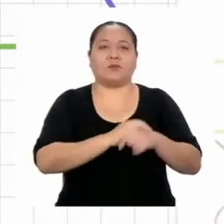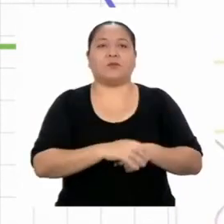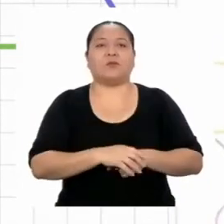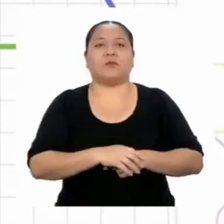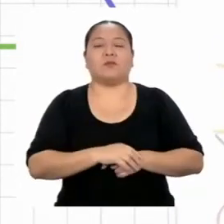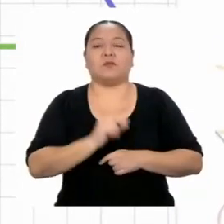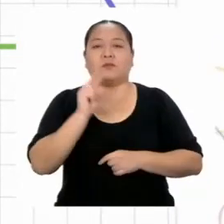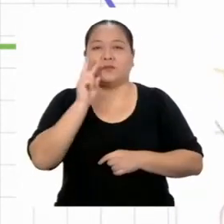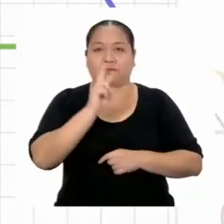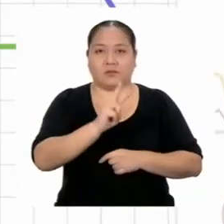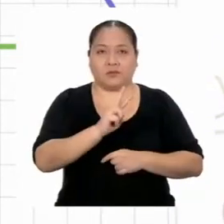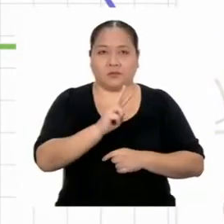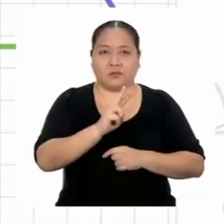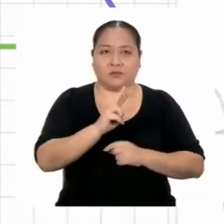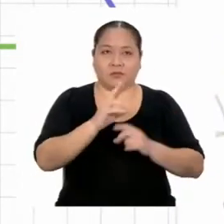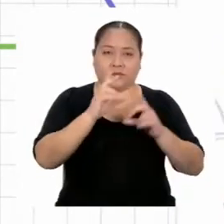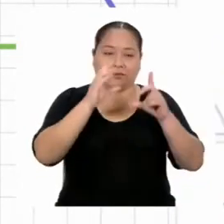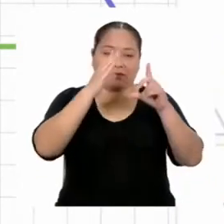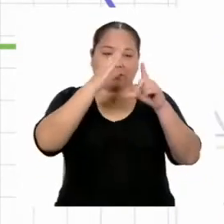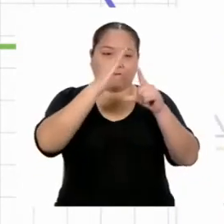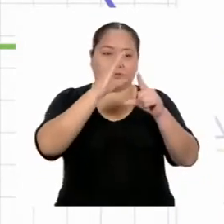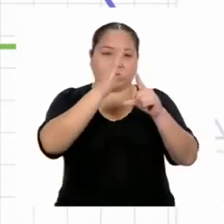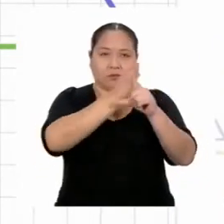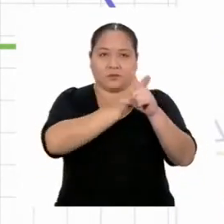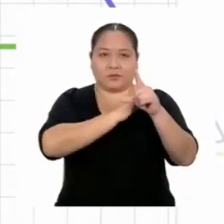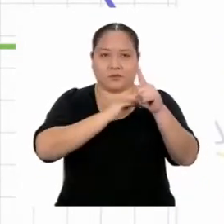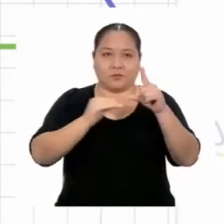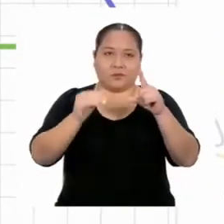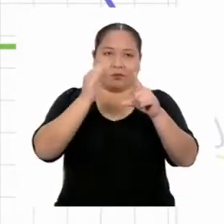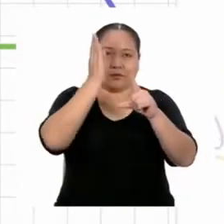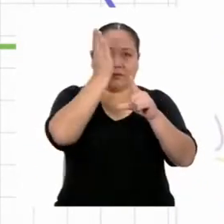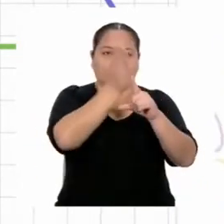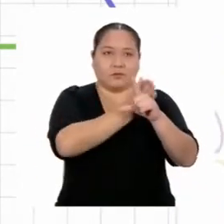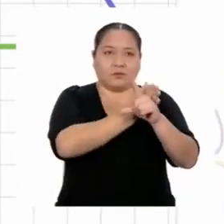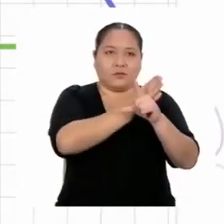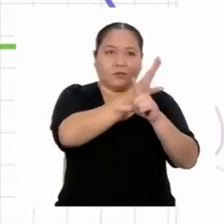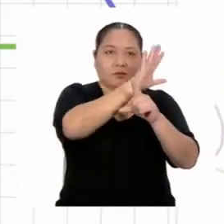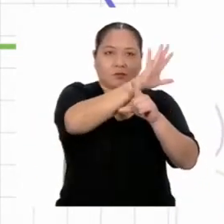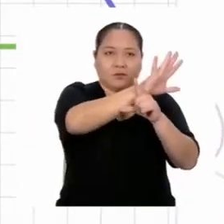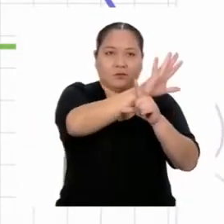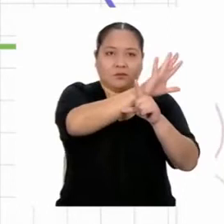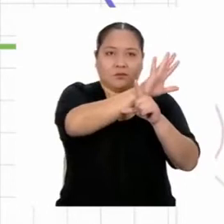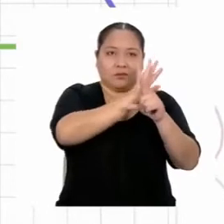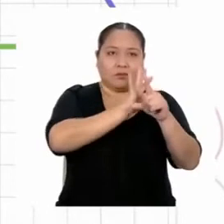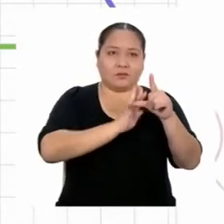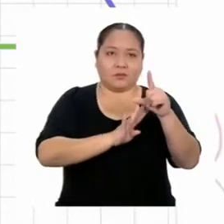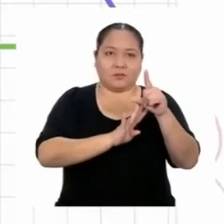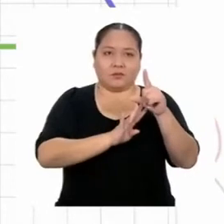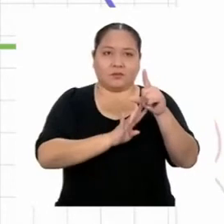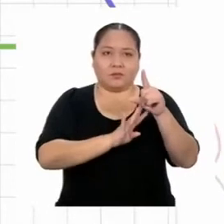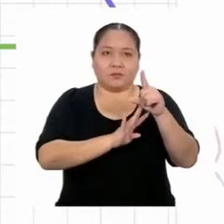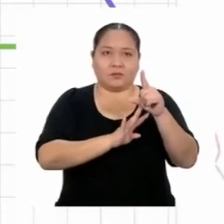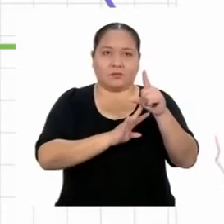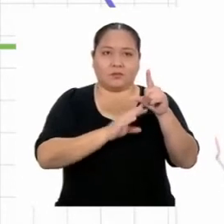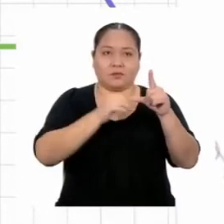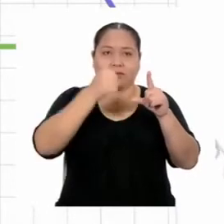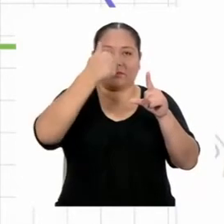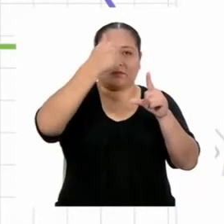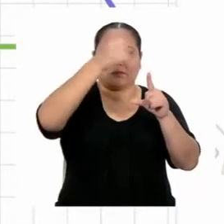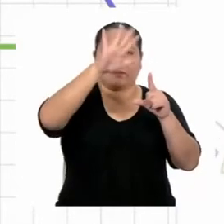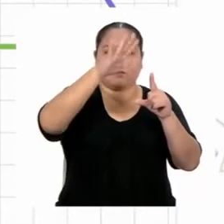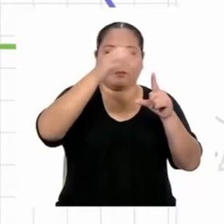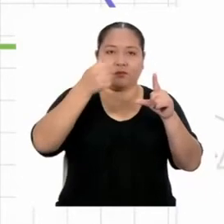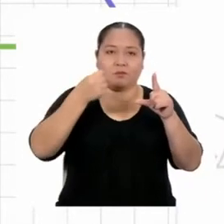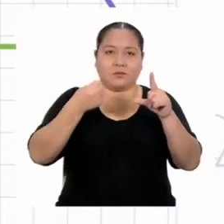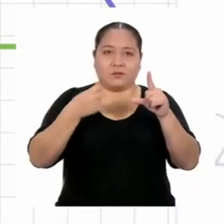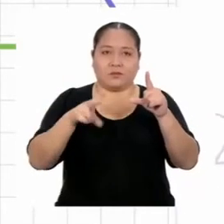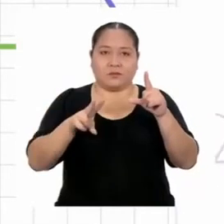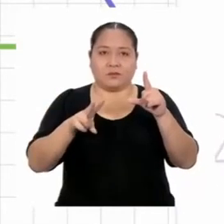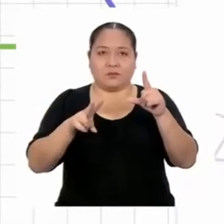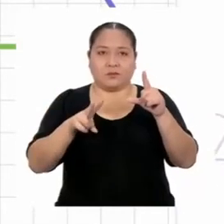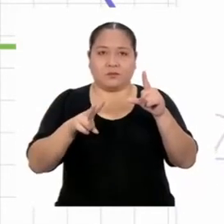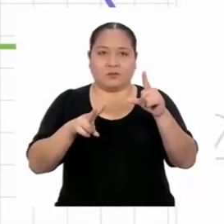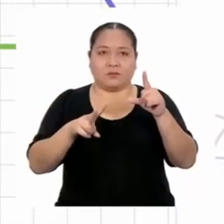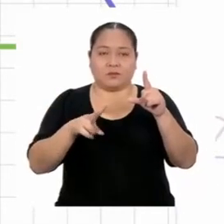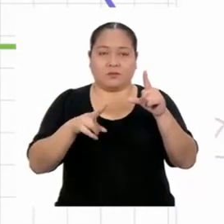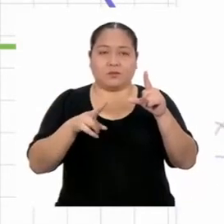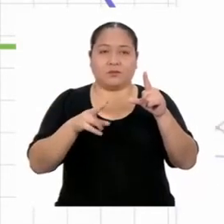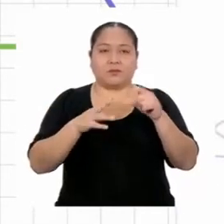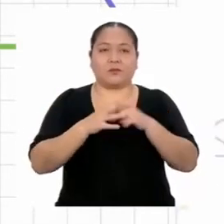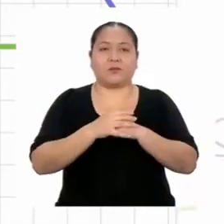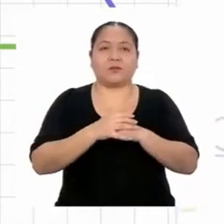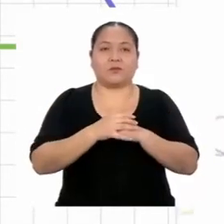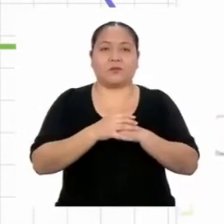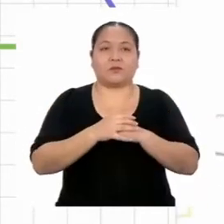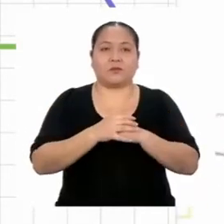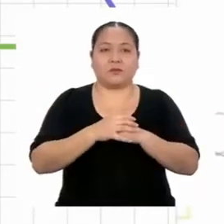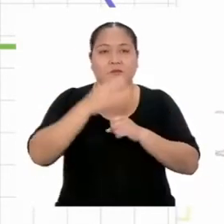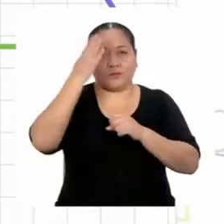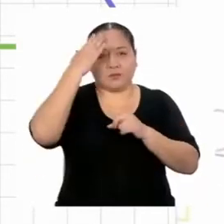de dos de los lados de estos triángulos, que son 5 y 4 y 15 y 12. Y sabemos también que